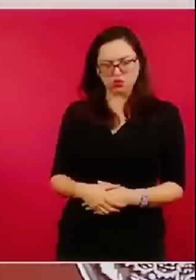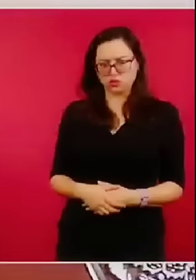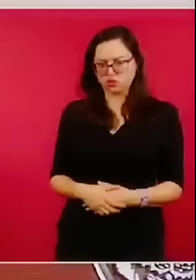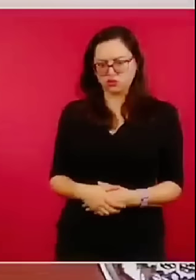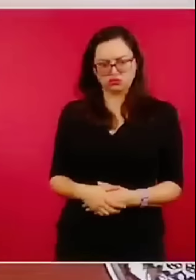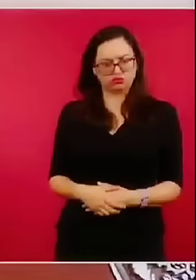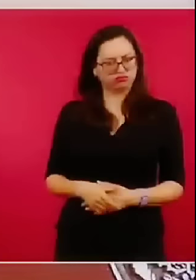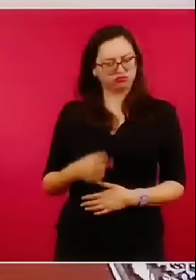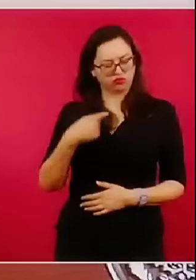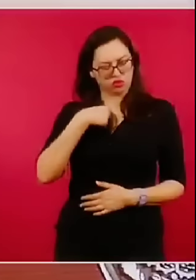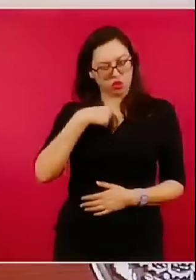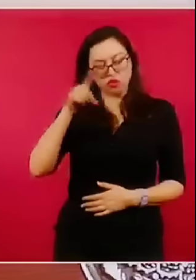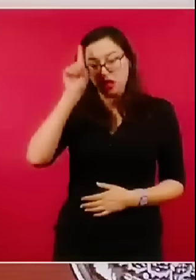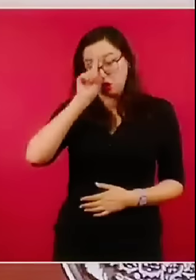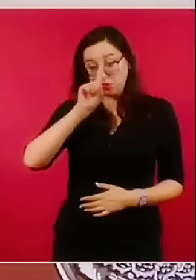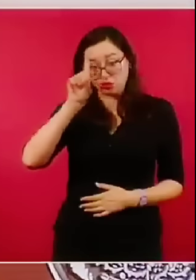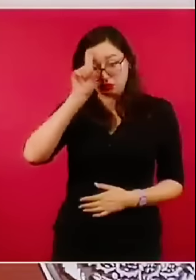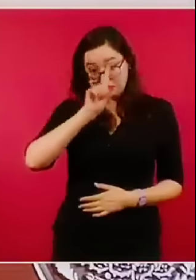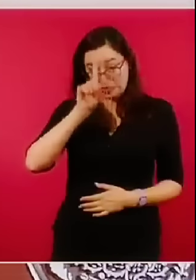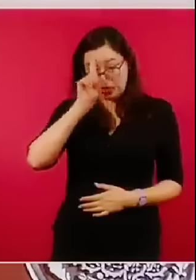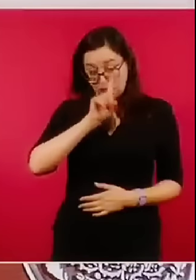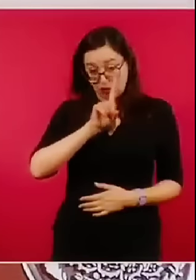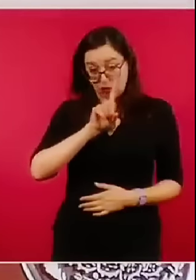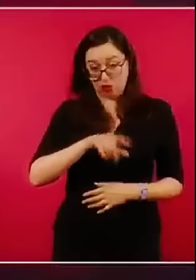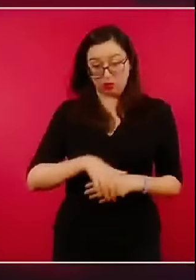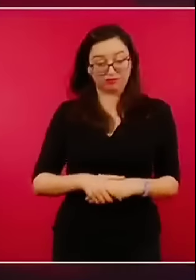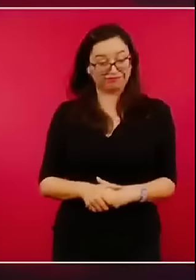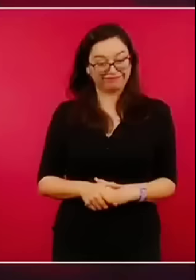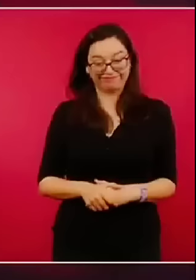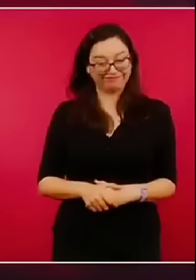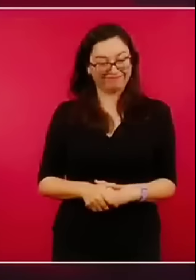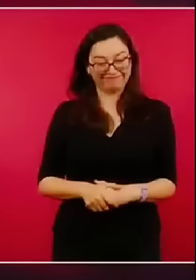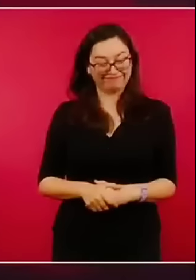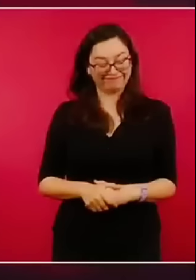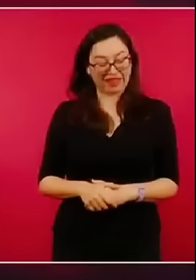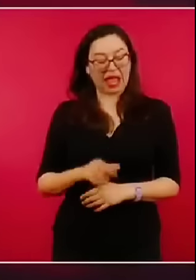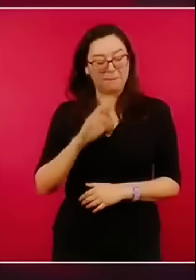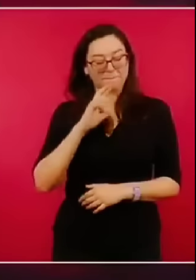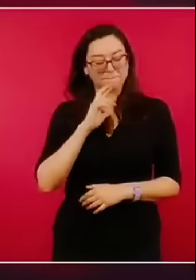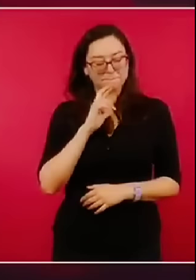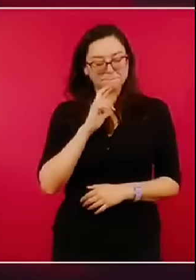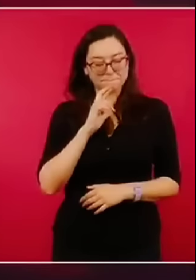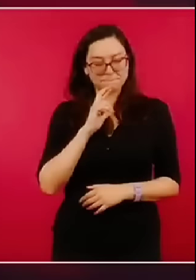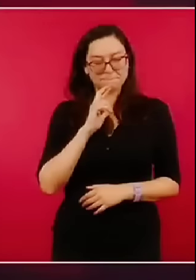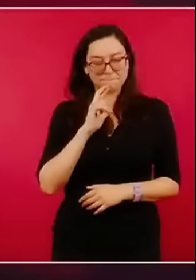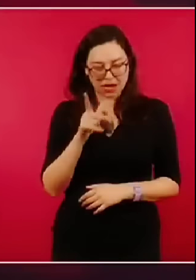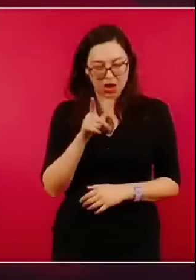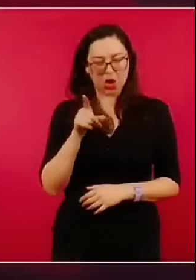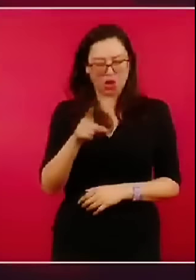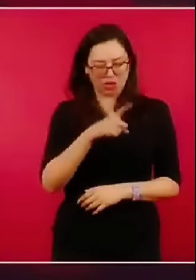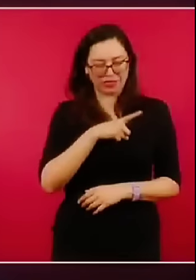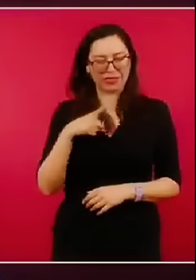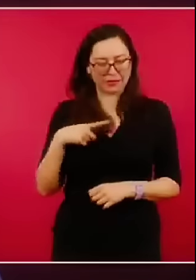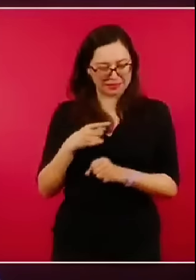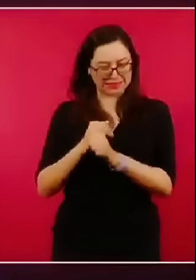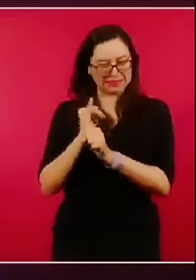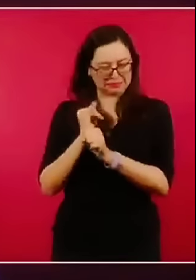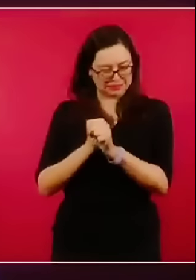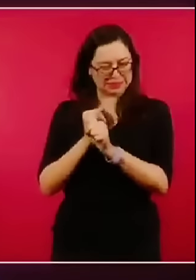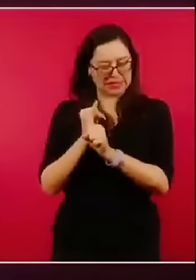Y yo te recomendaría que mejor hagas una investigación